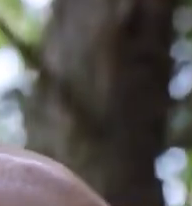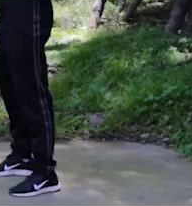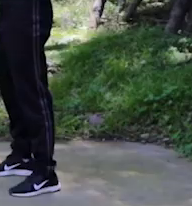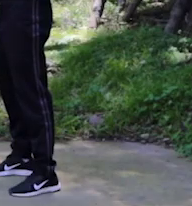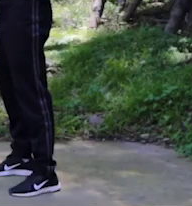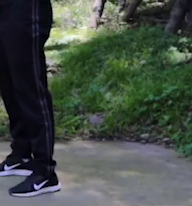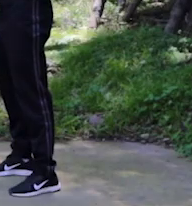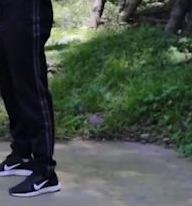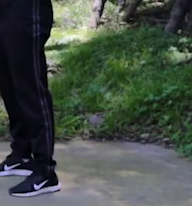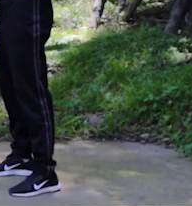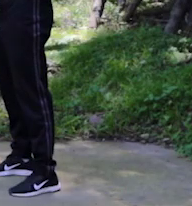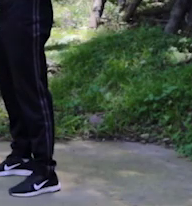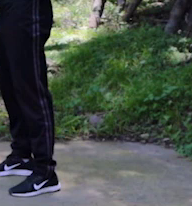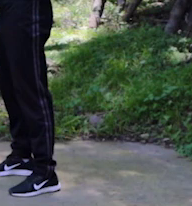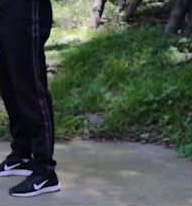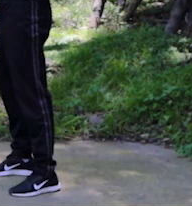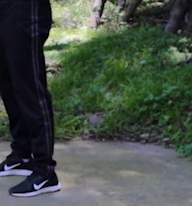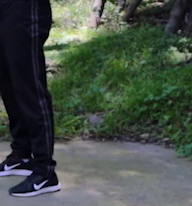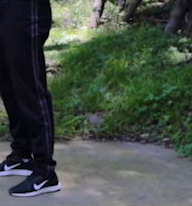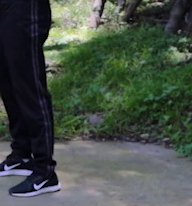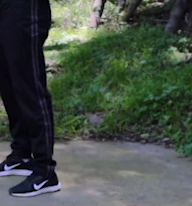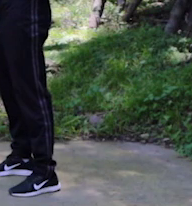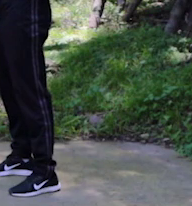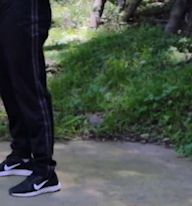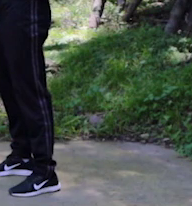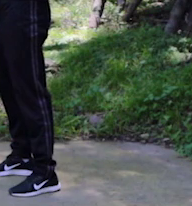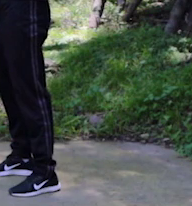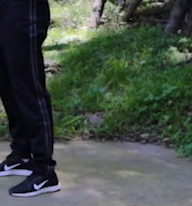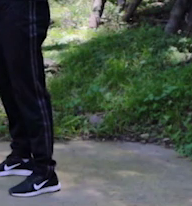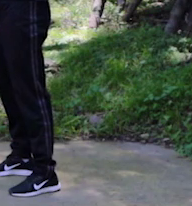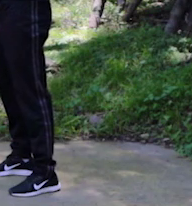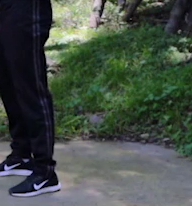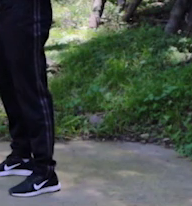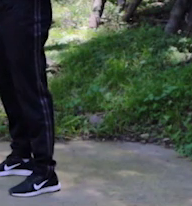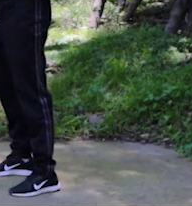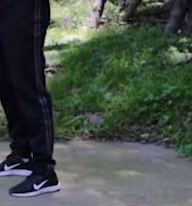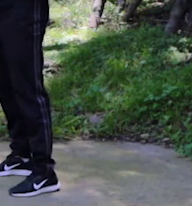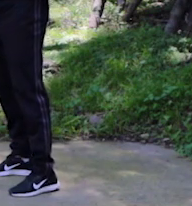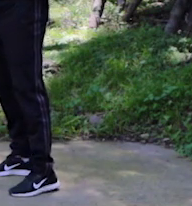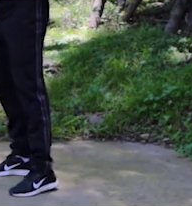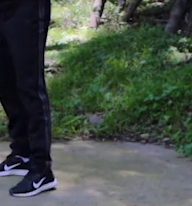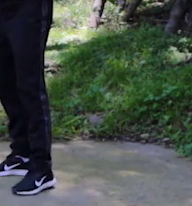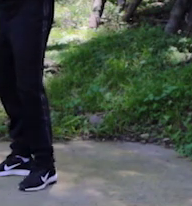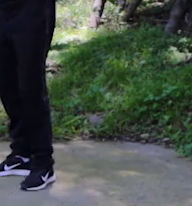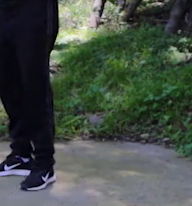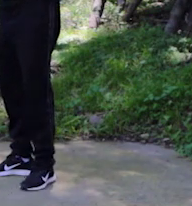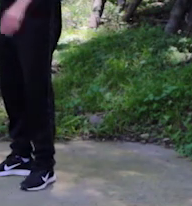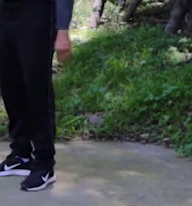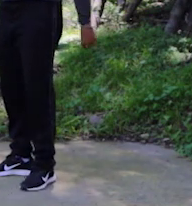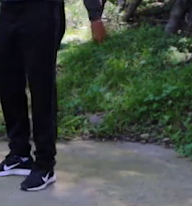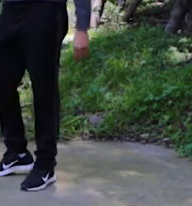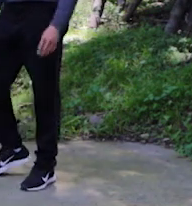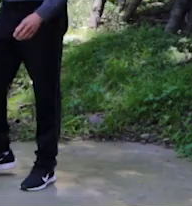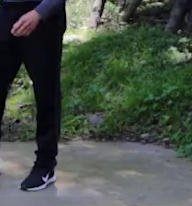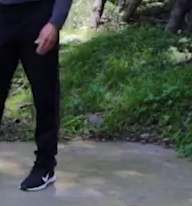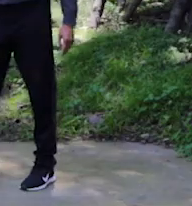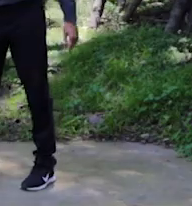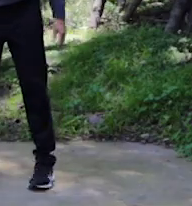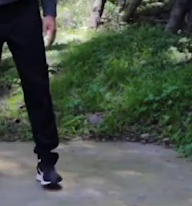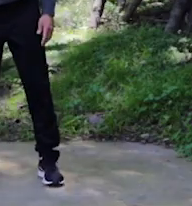bien. Perfecto. Exacto. Así es. Así es. Ok. Perfecto. Ahora vamos a hacer la demostración.